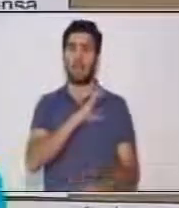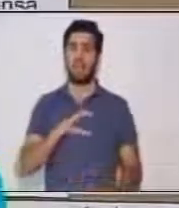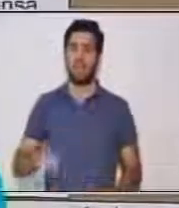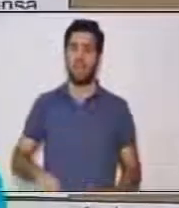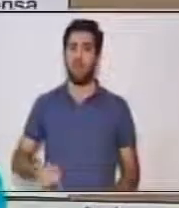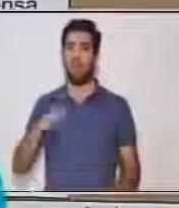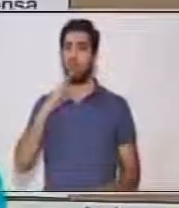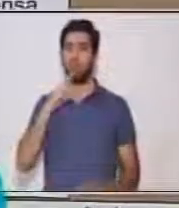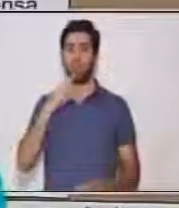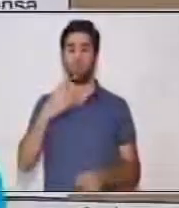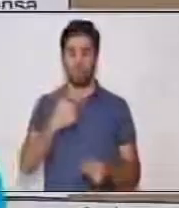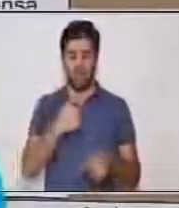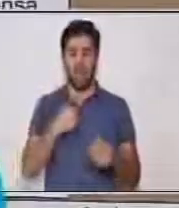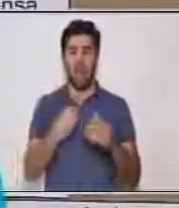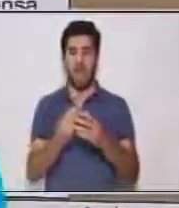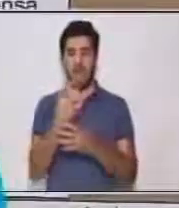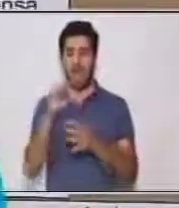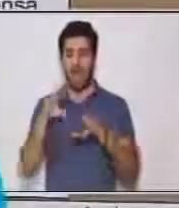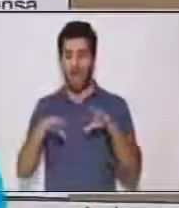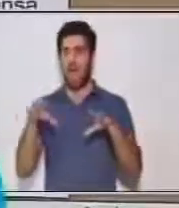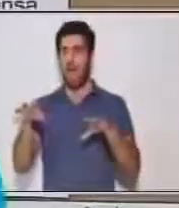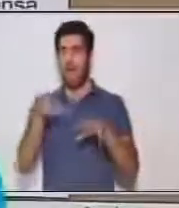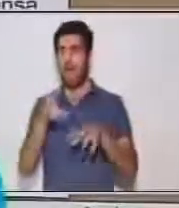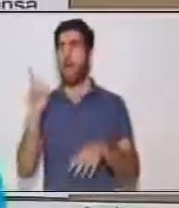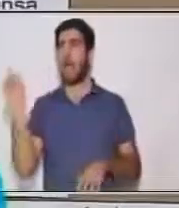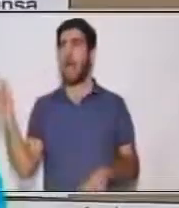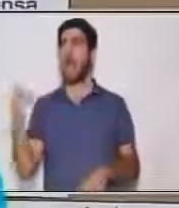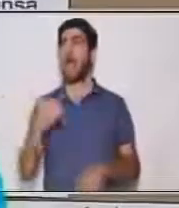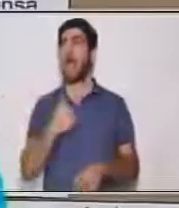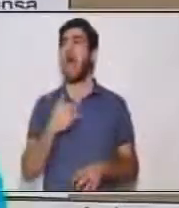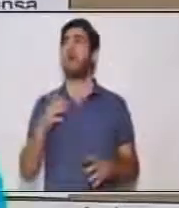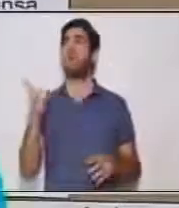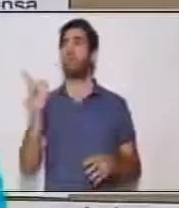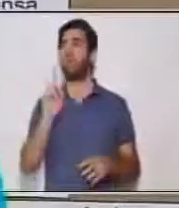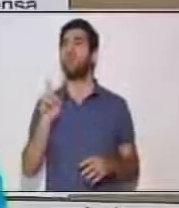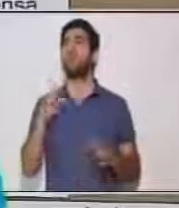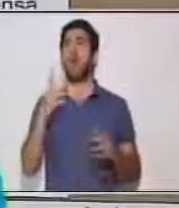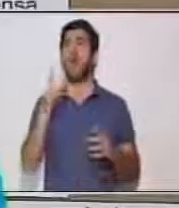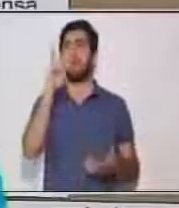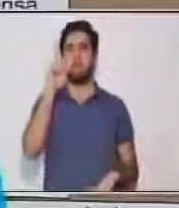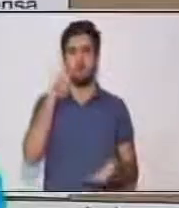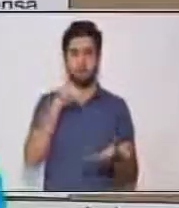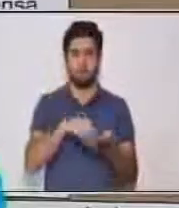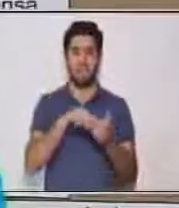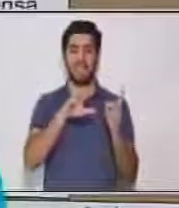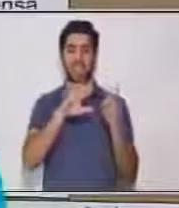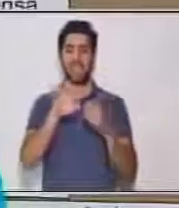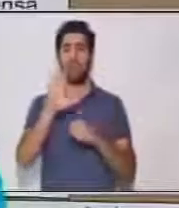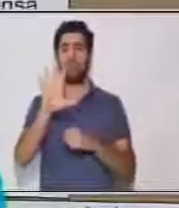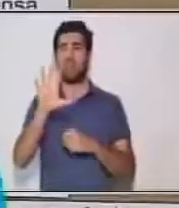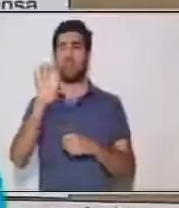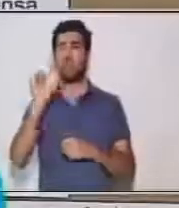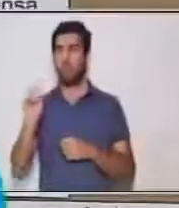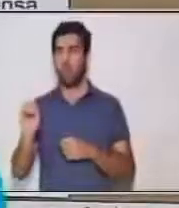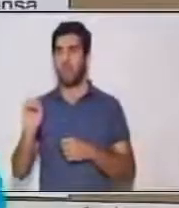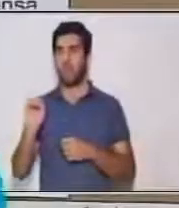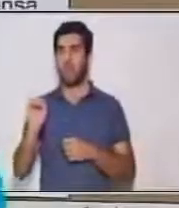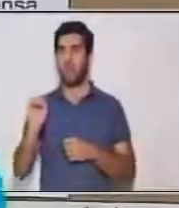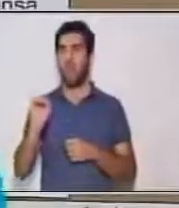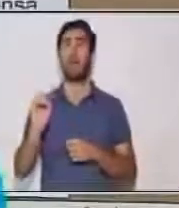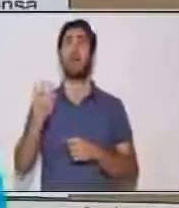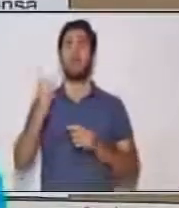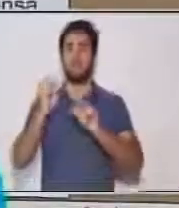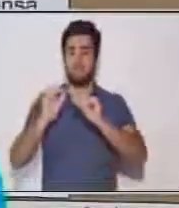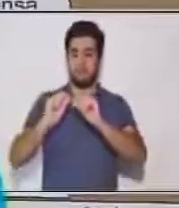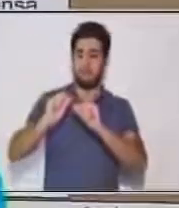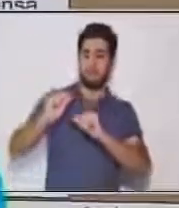,650 msnm. Aquí ya vemos una sigla. ¿Qué es una sigla? Es